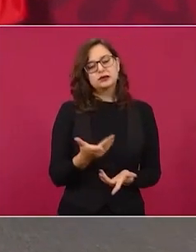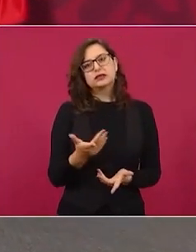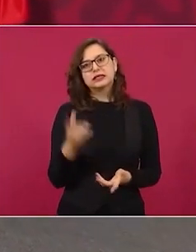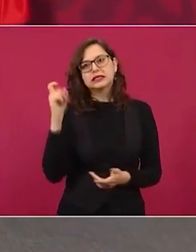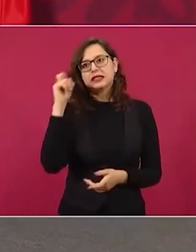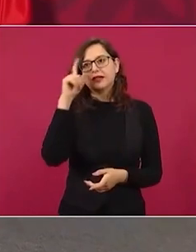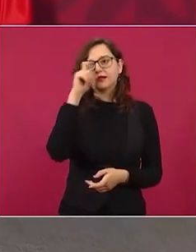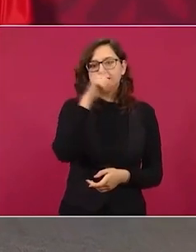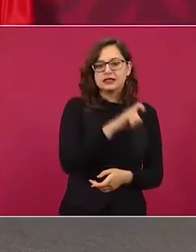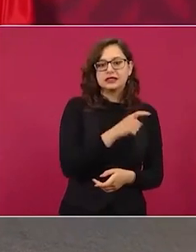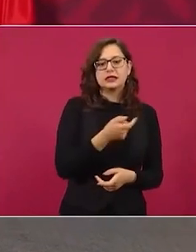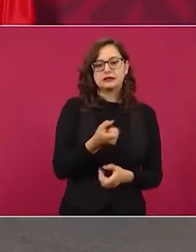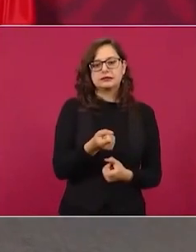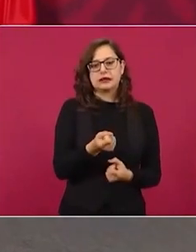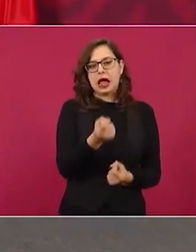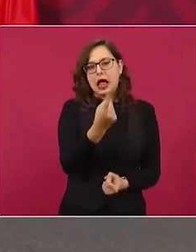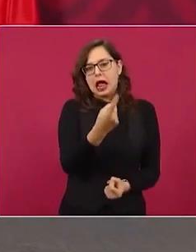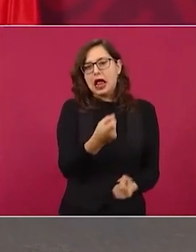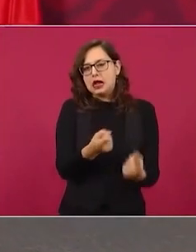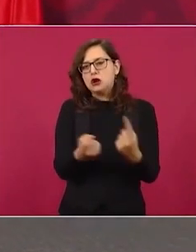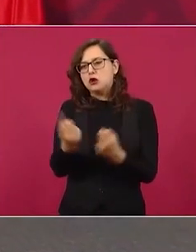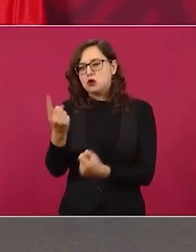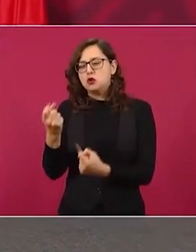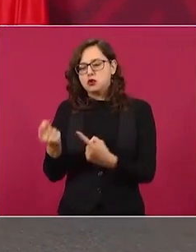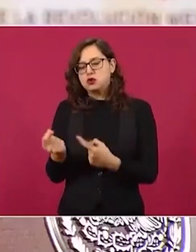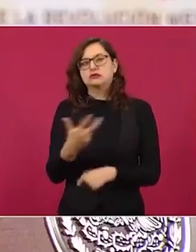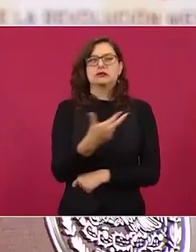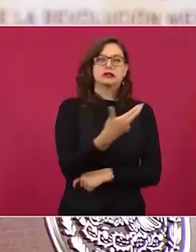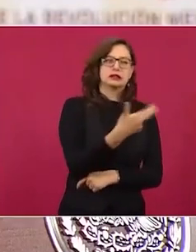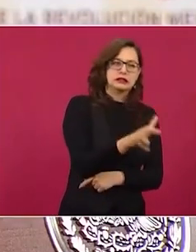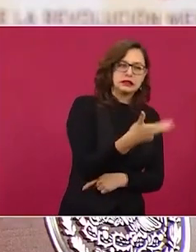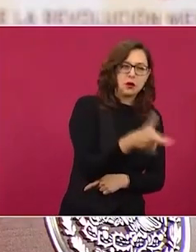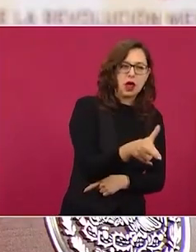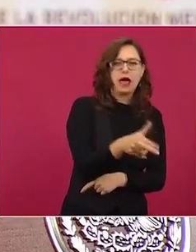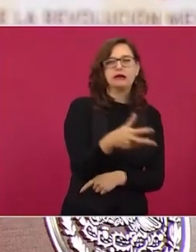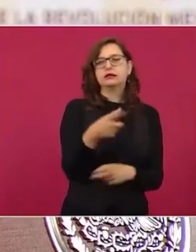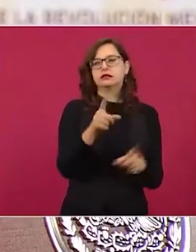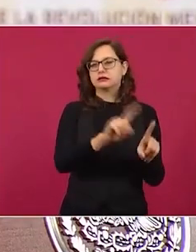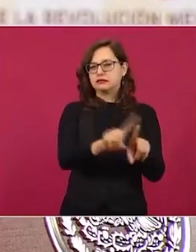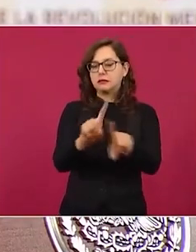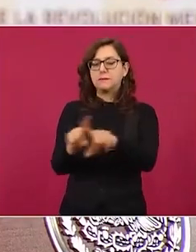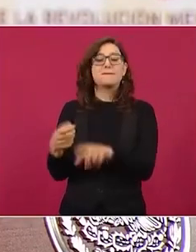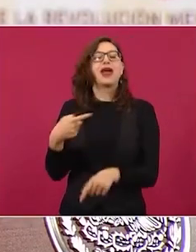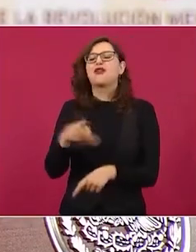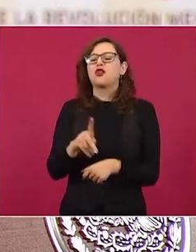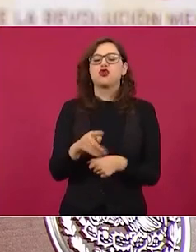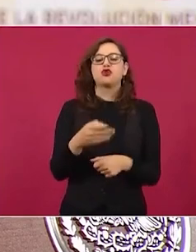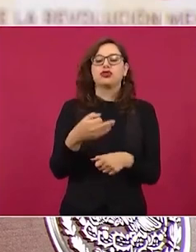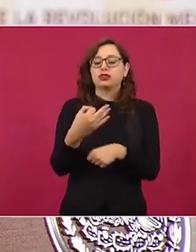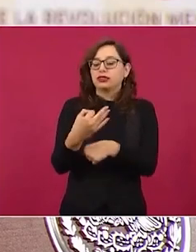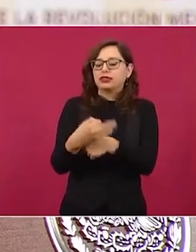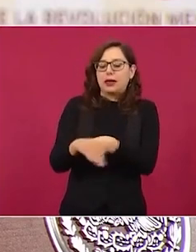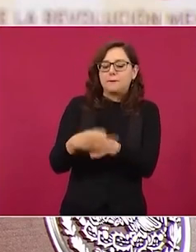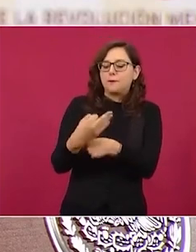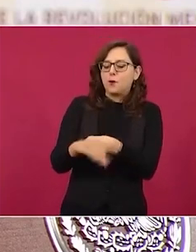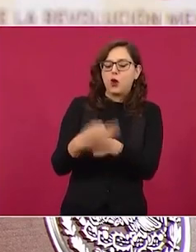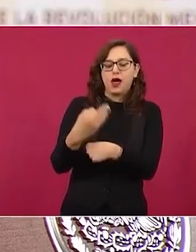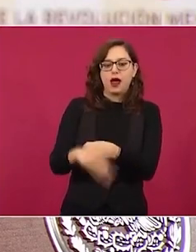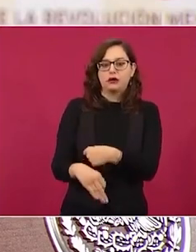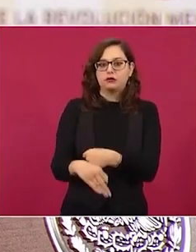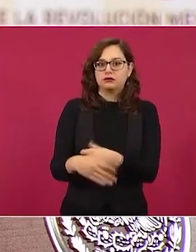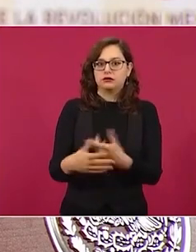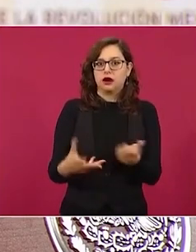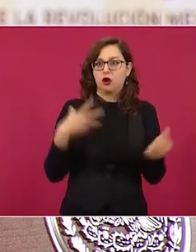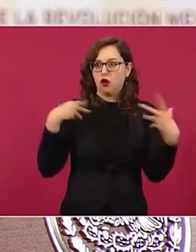en ciertos sectores, pero también va a ser transitorio, no va a durar.